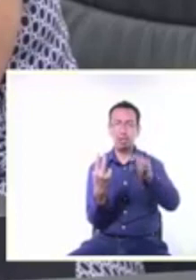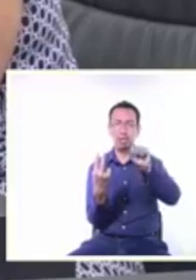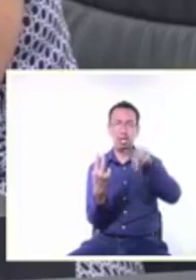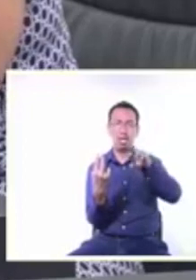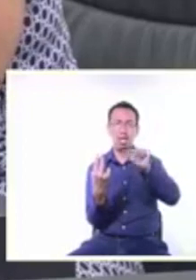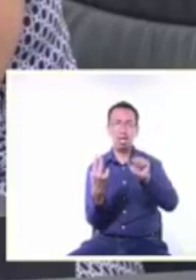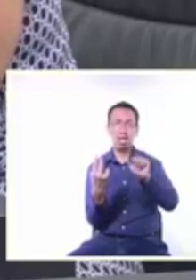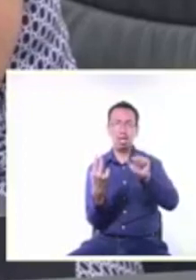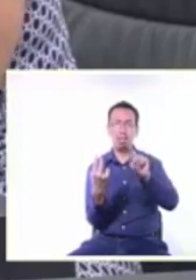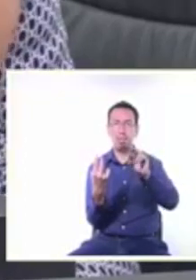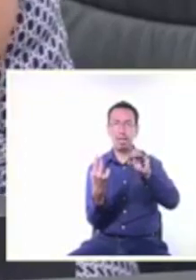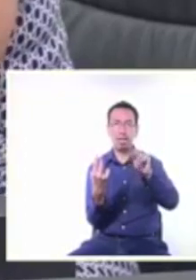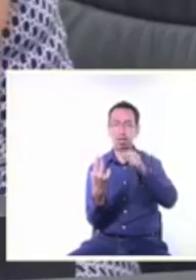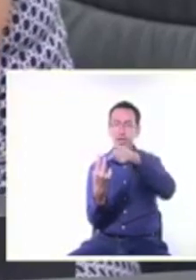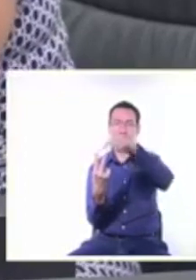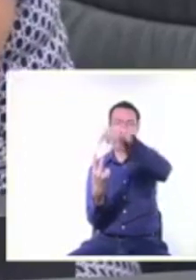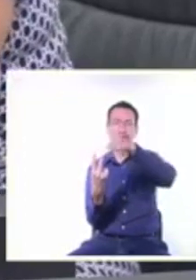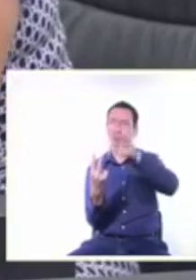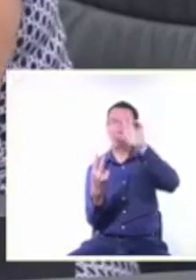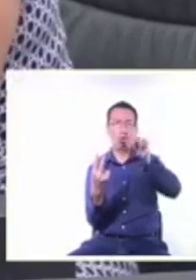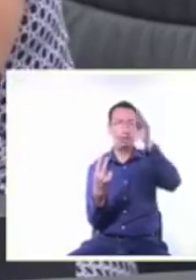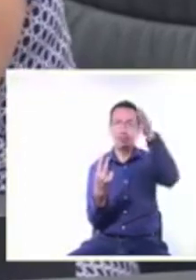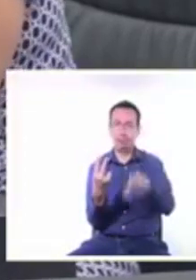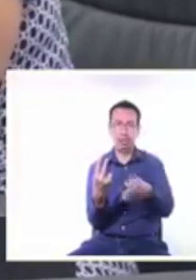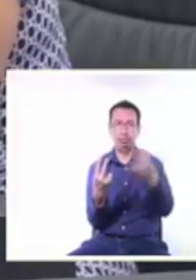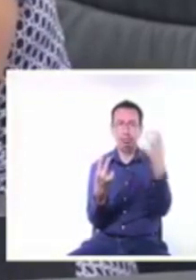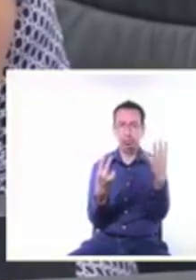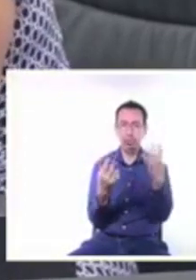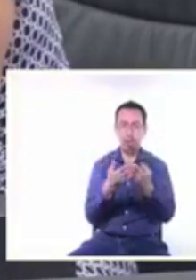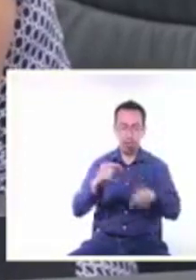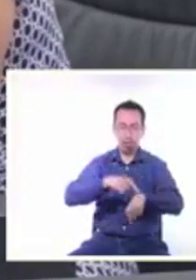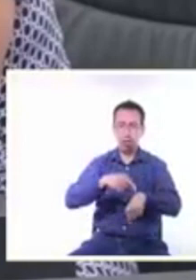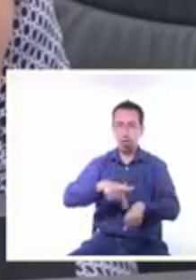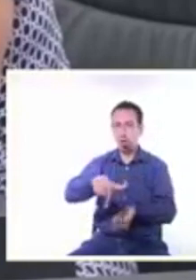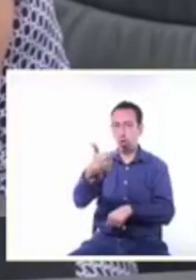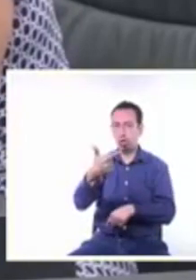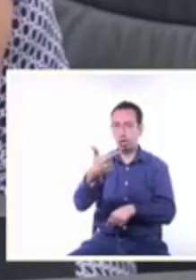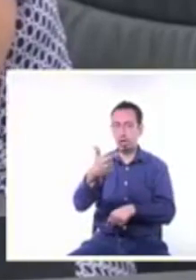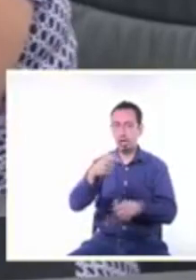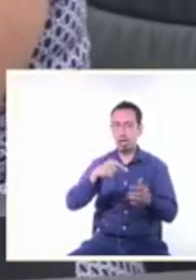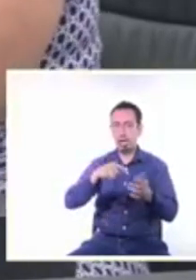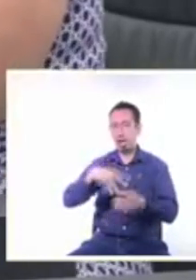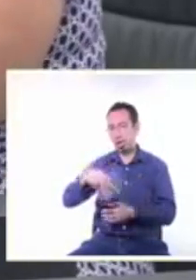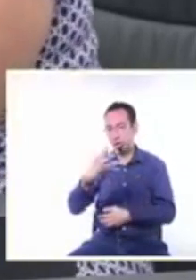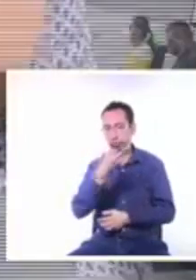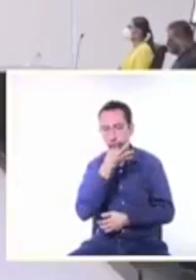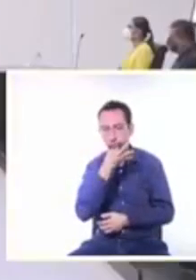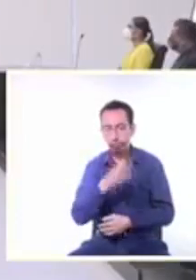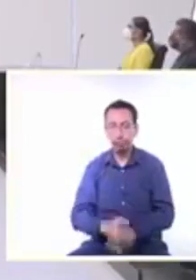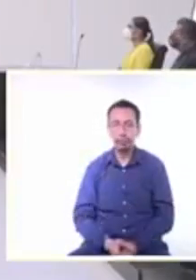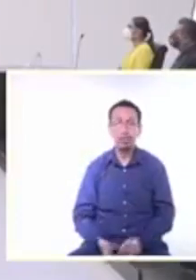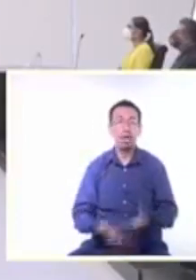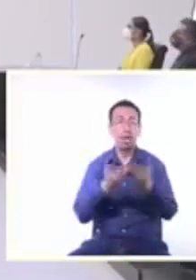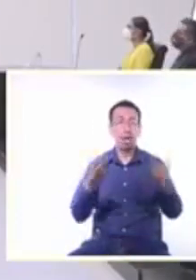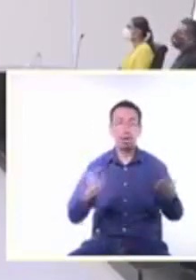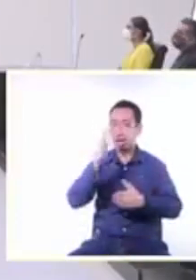Sandra Liliana Prieto de León esto a las doce horas con catorce minutos una